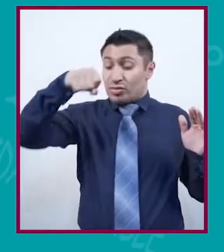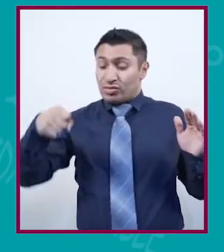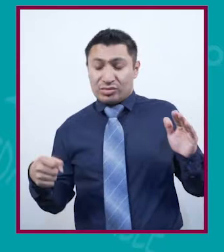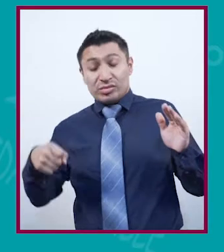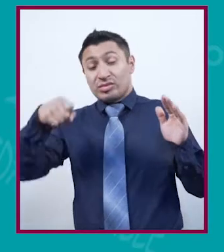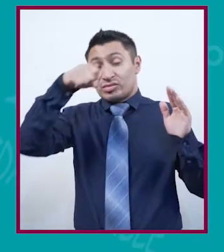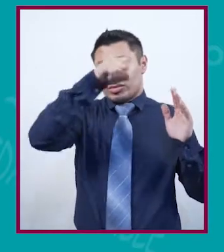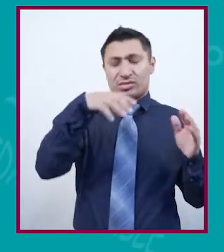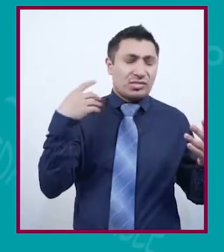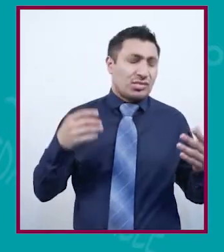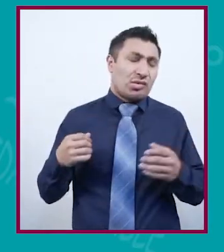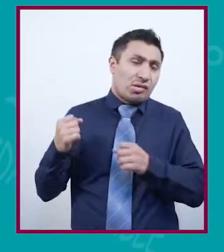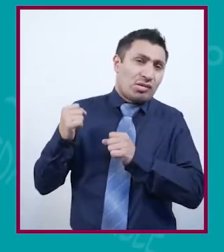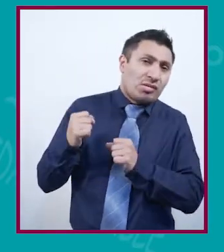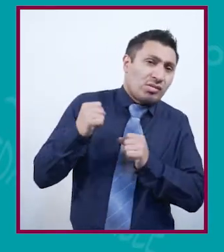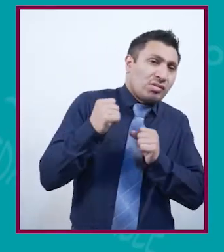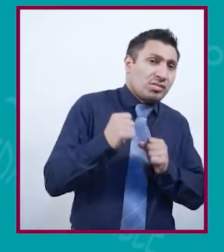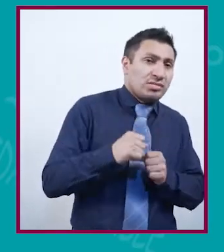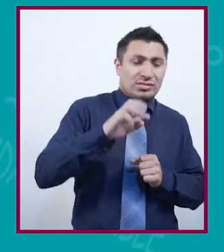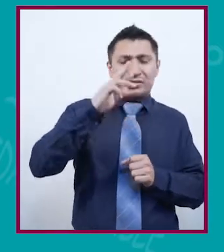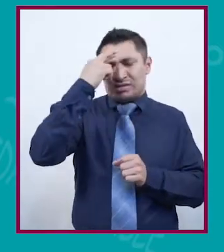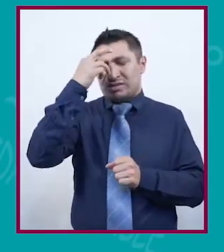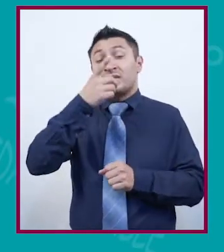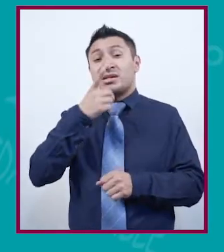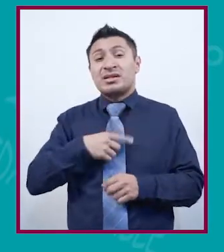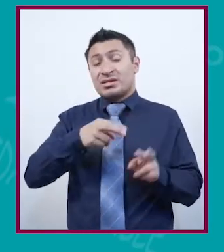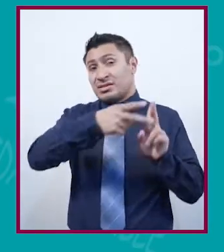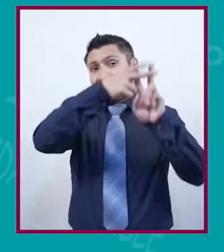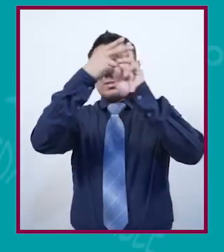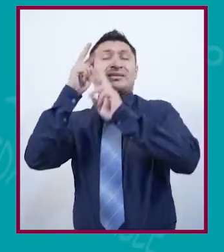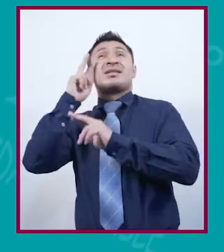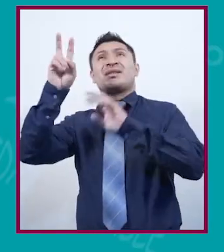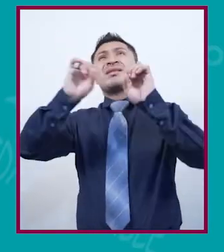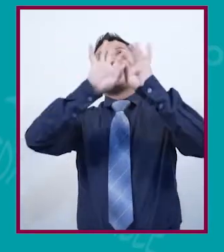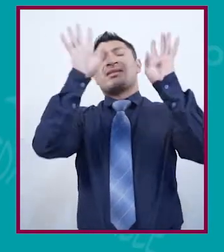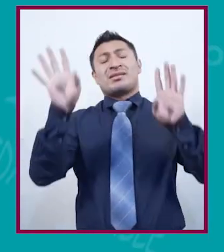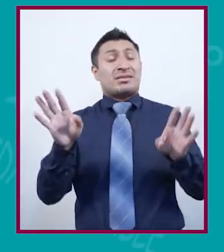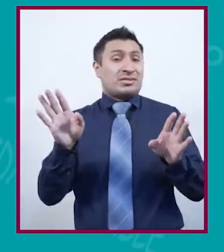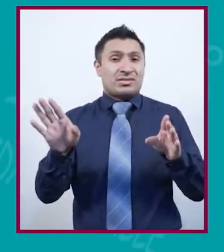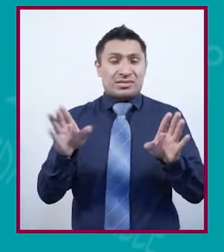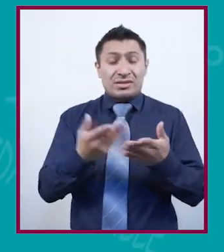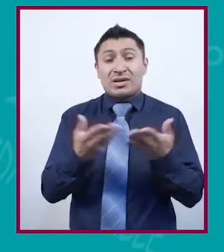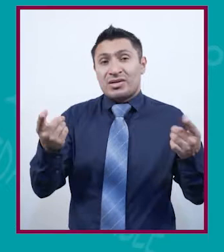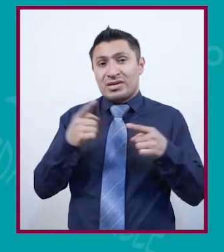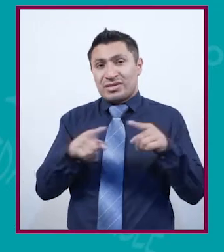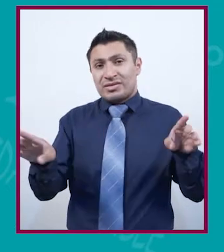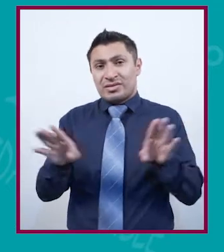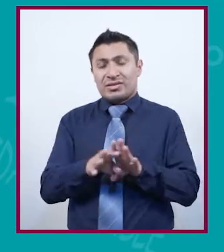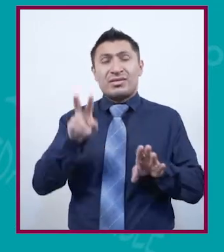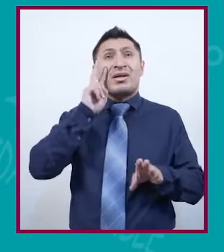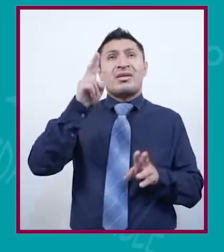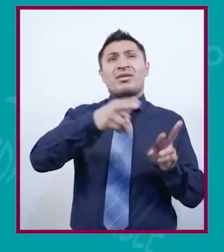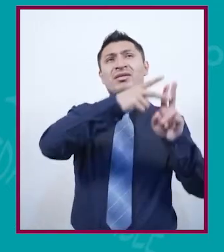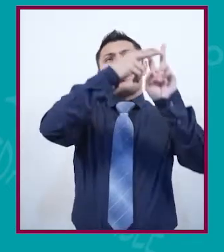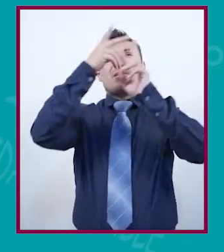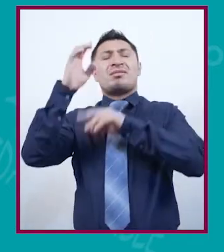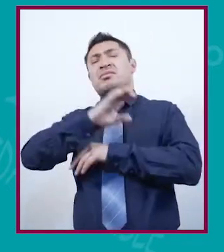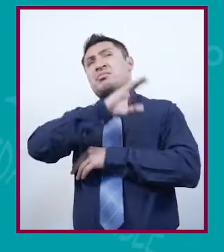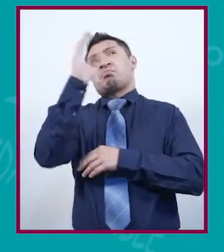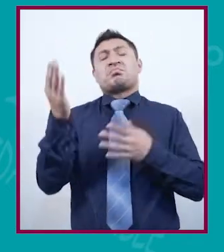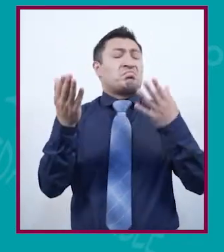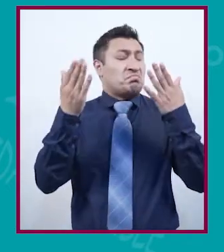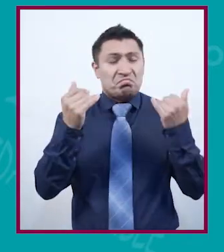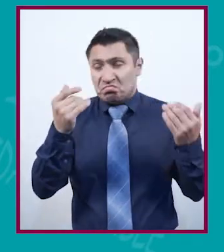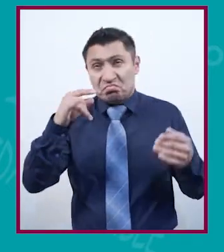cerro, subir. Me acuerdo que me platicaba que las estrellas se veían completamente. No como ahora que uno voltea al cielo y solo se como cinco estrellas. Ella me